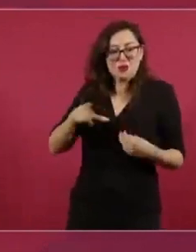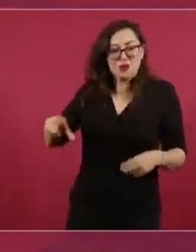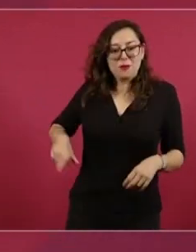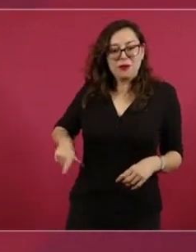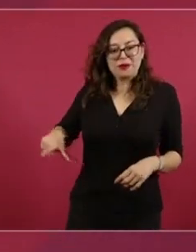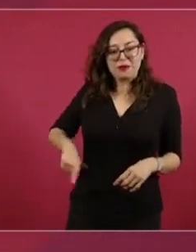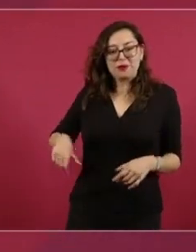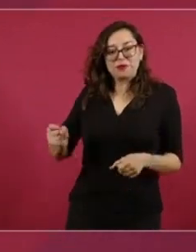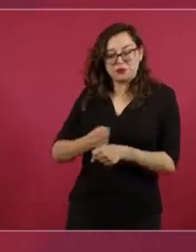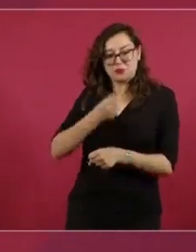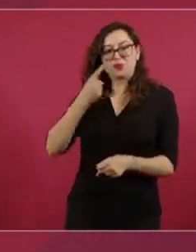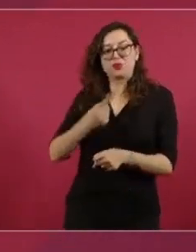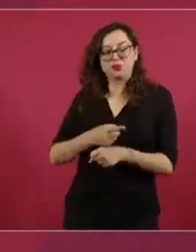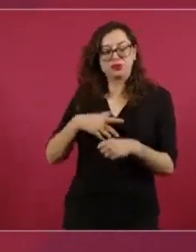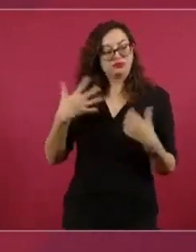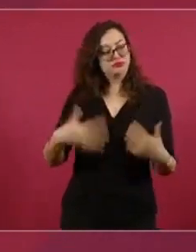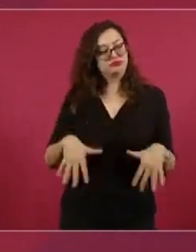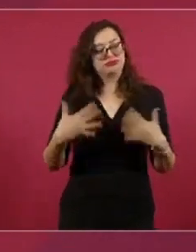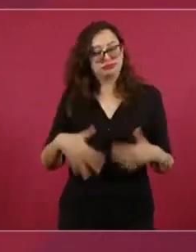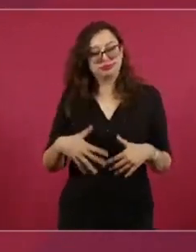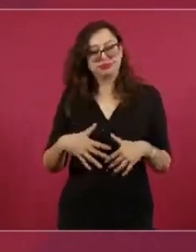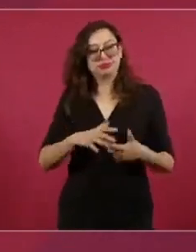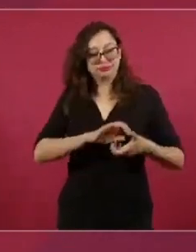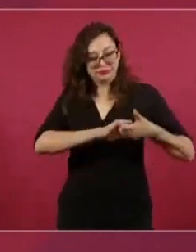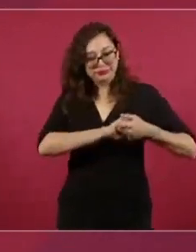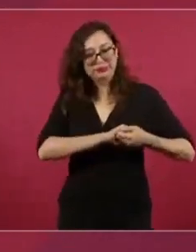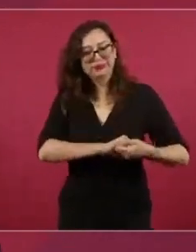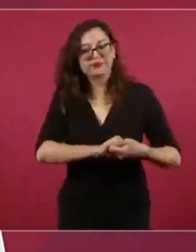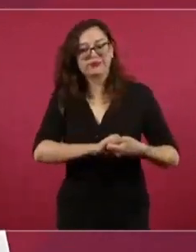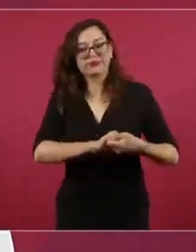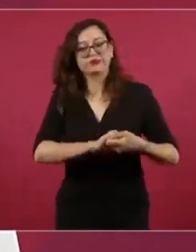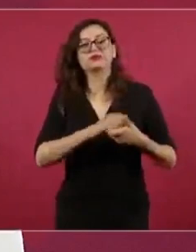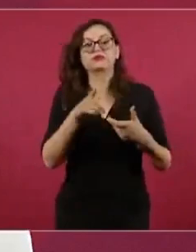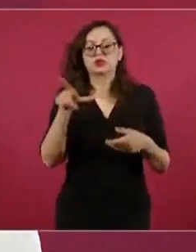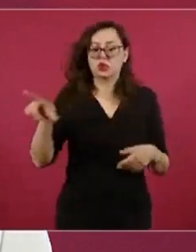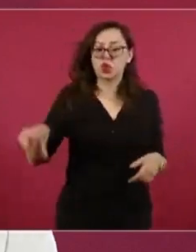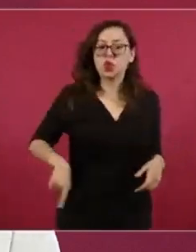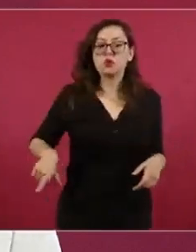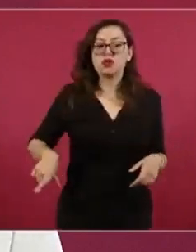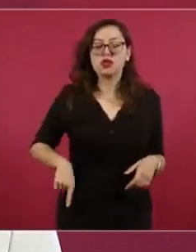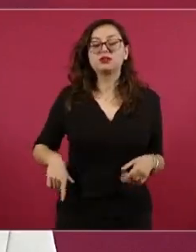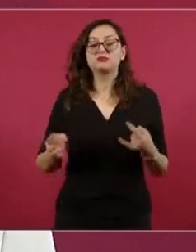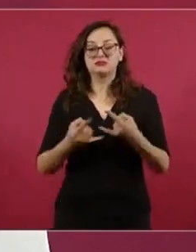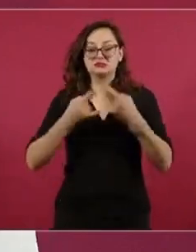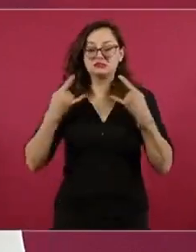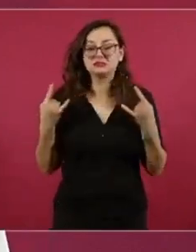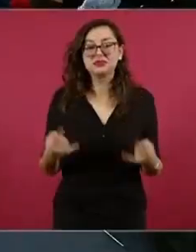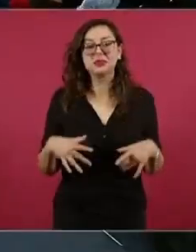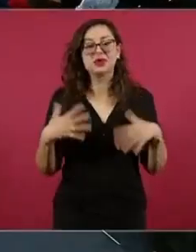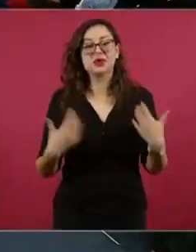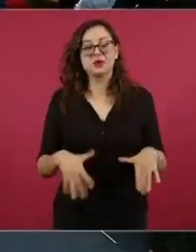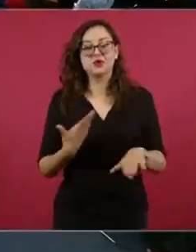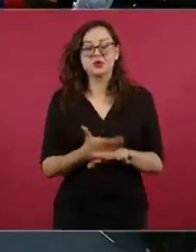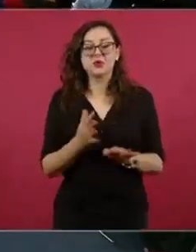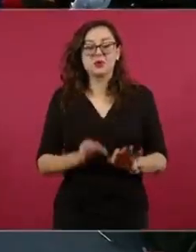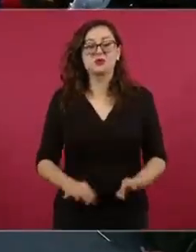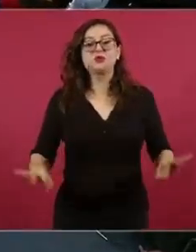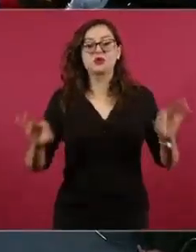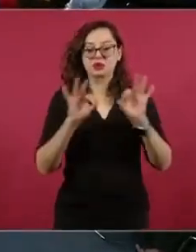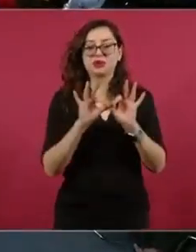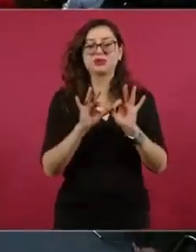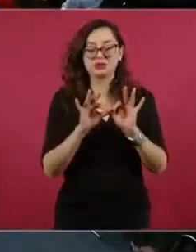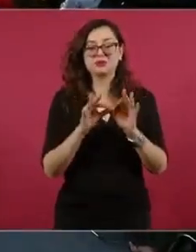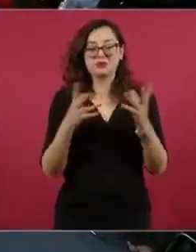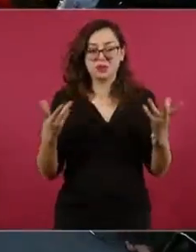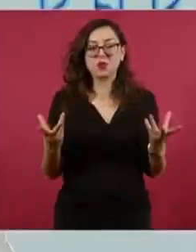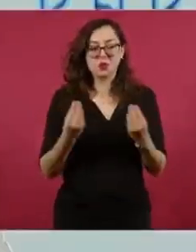distinción, de trabajar de la mano en un gobierno que ha hecho una historia importantísima y ser parte de